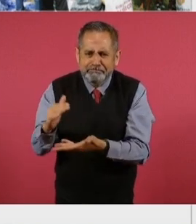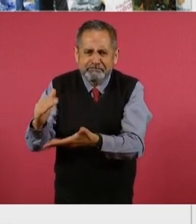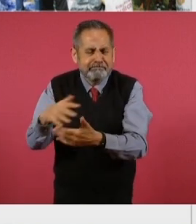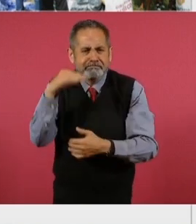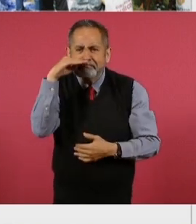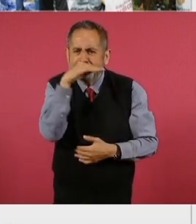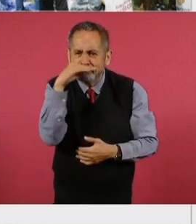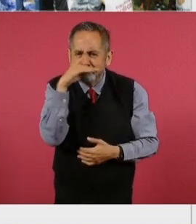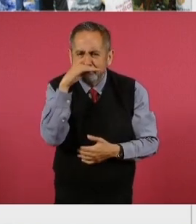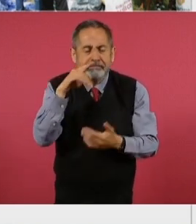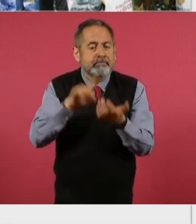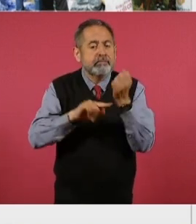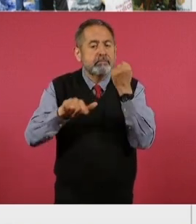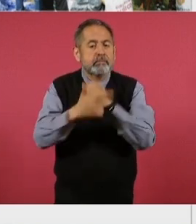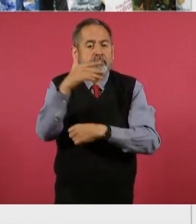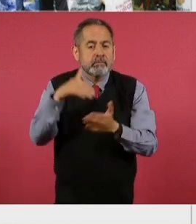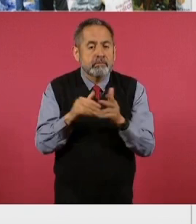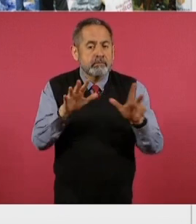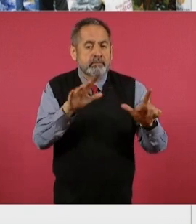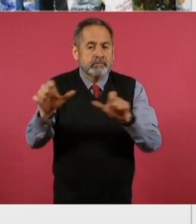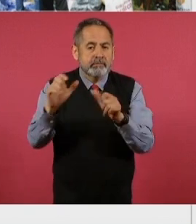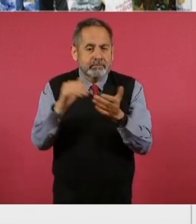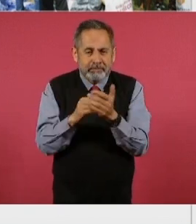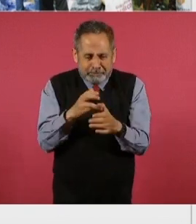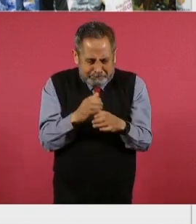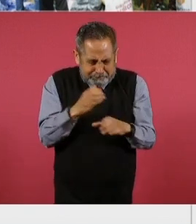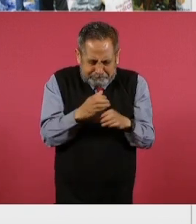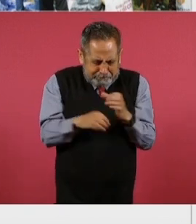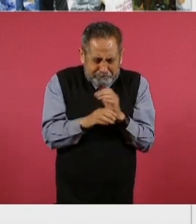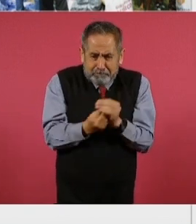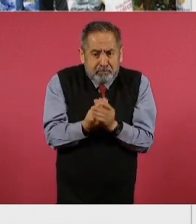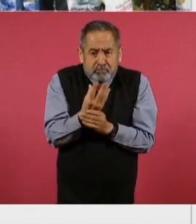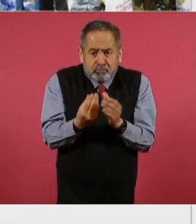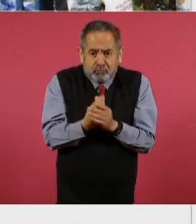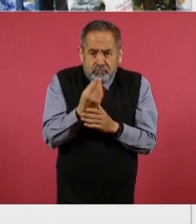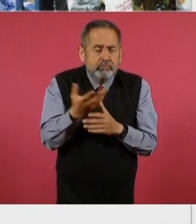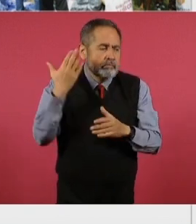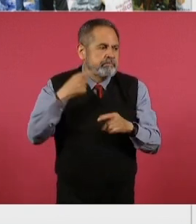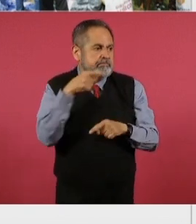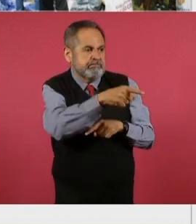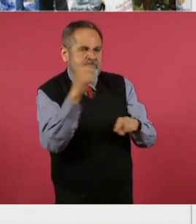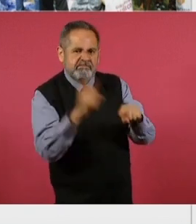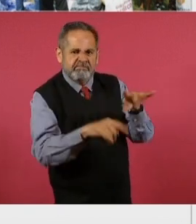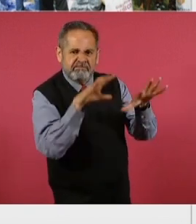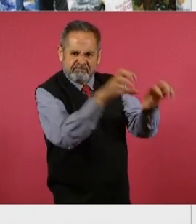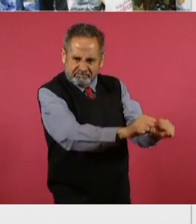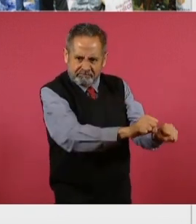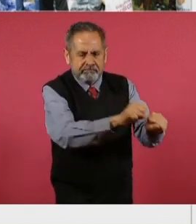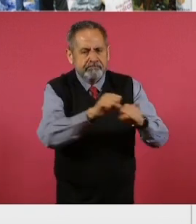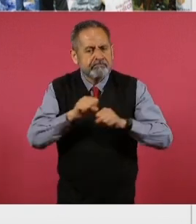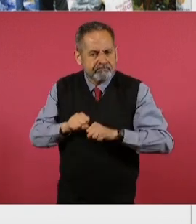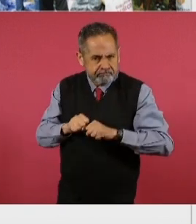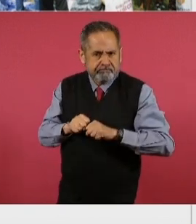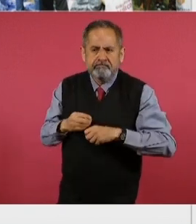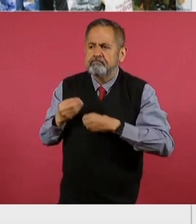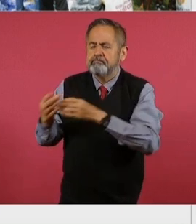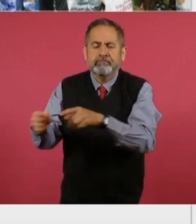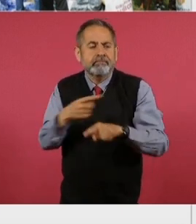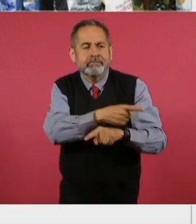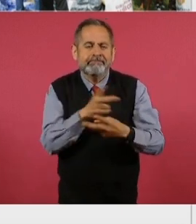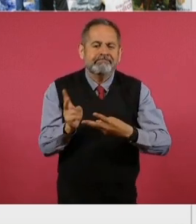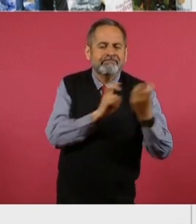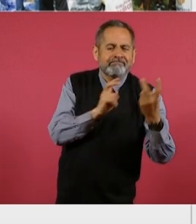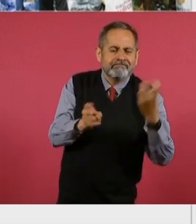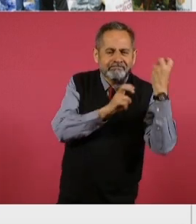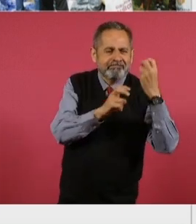millones 703 mil bienes nuevos, incautados o decomisados a la delincuencia